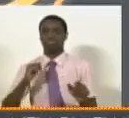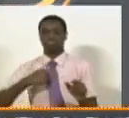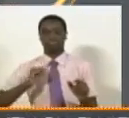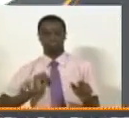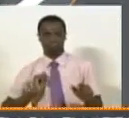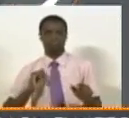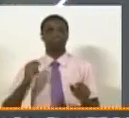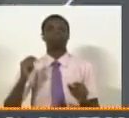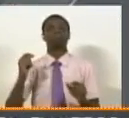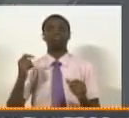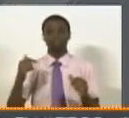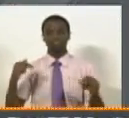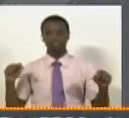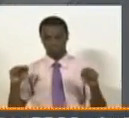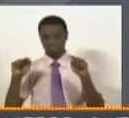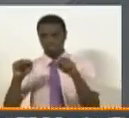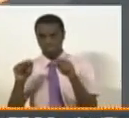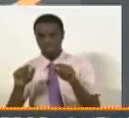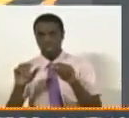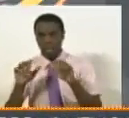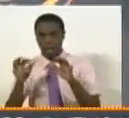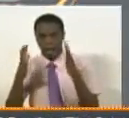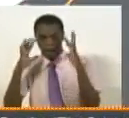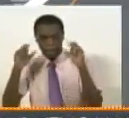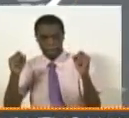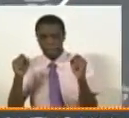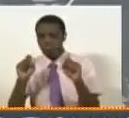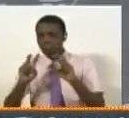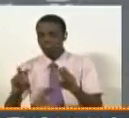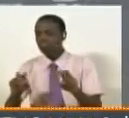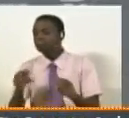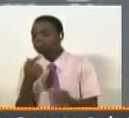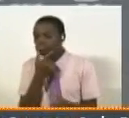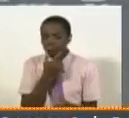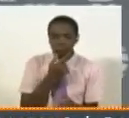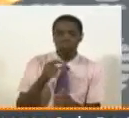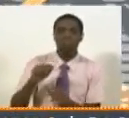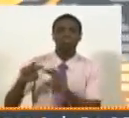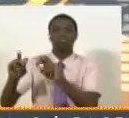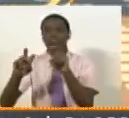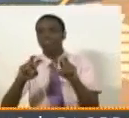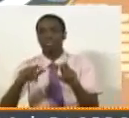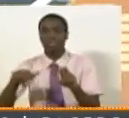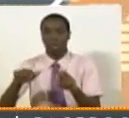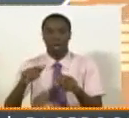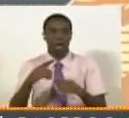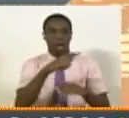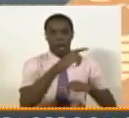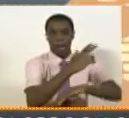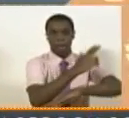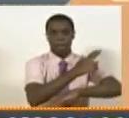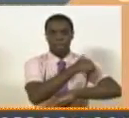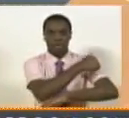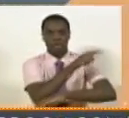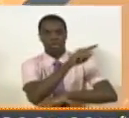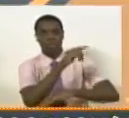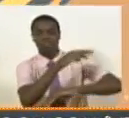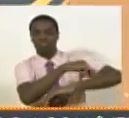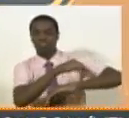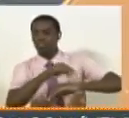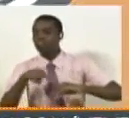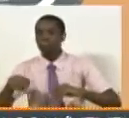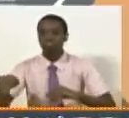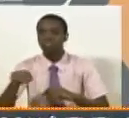6CPC, claro, en el sitio donde se encuentra la policlínica Las Mercedes, se ve que fue impactado